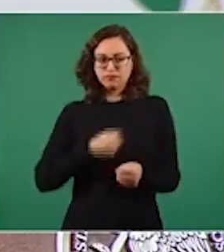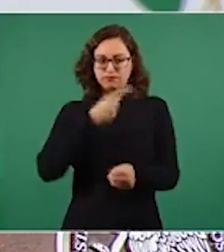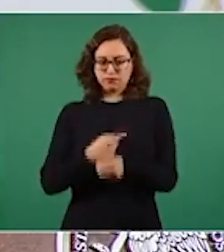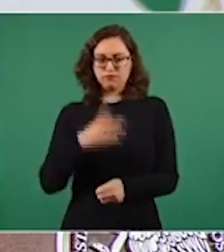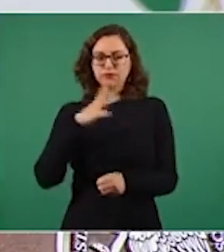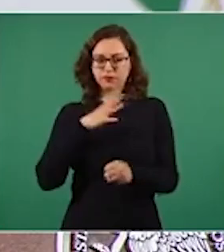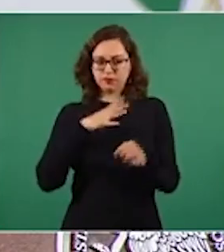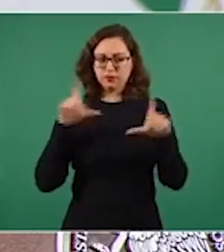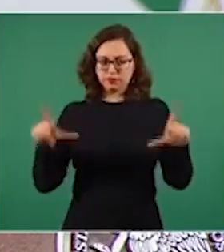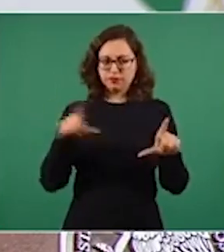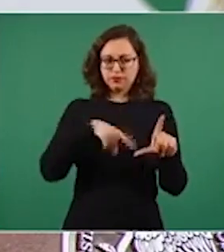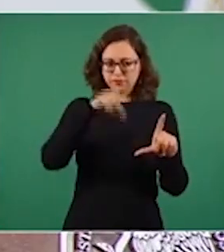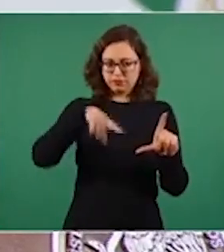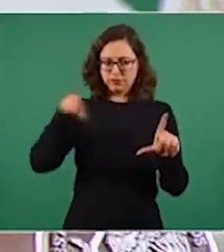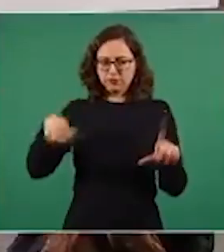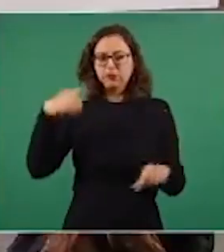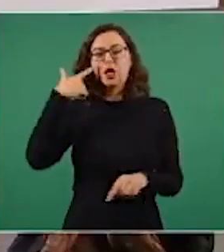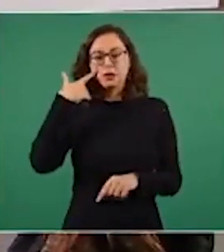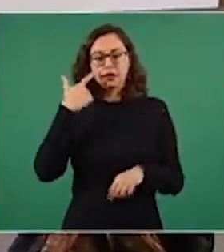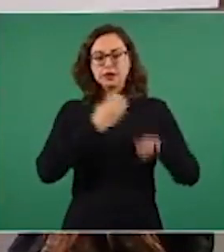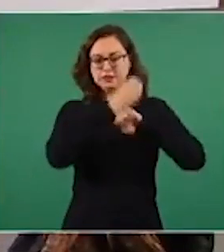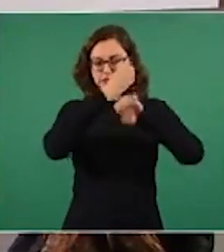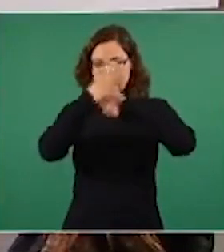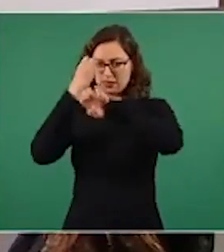A ver si tiene por estado.